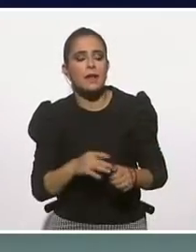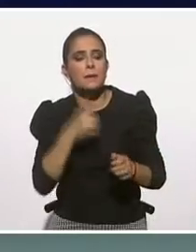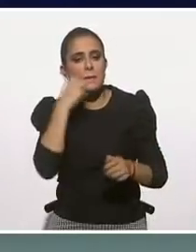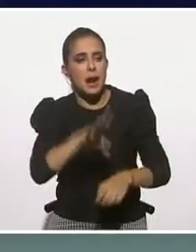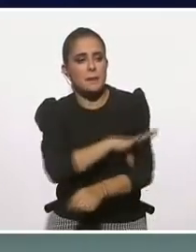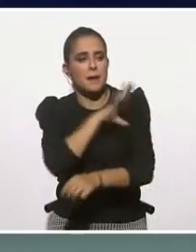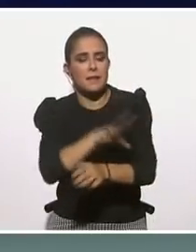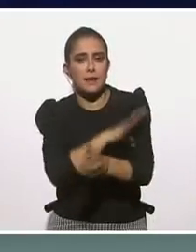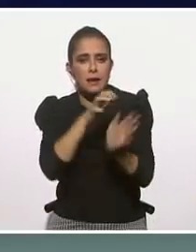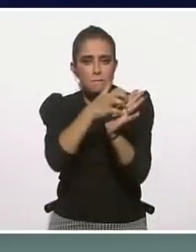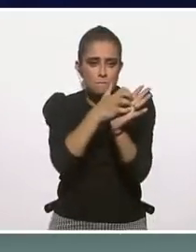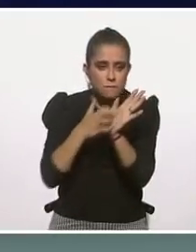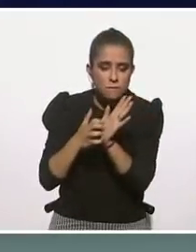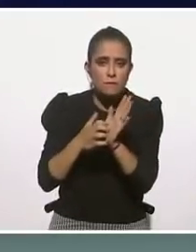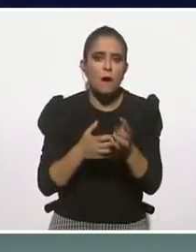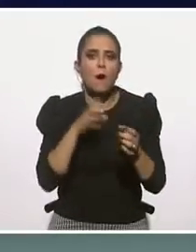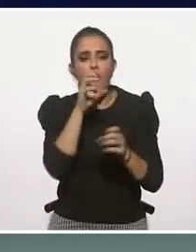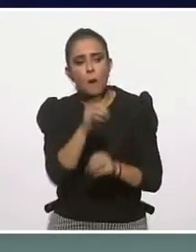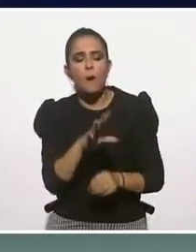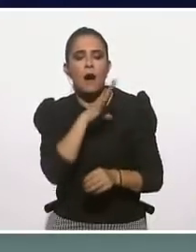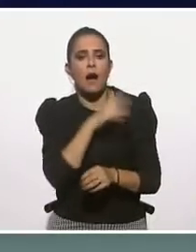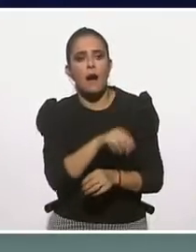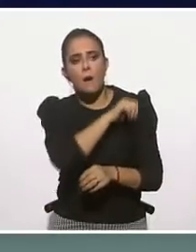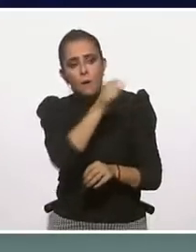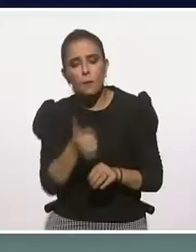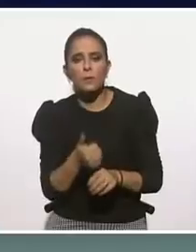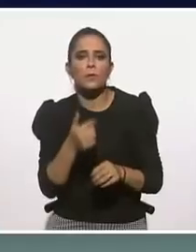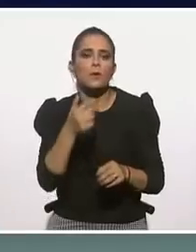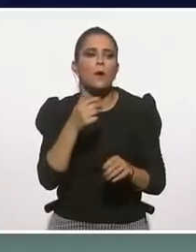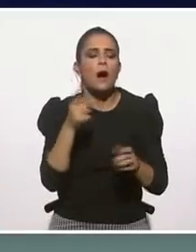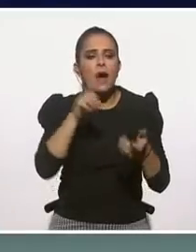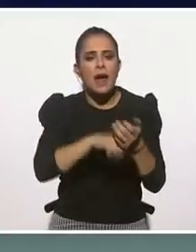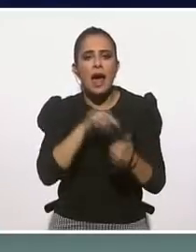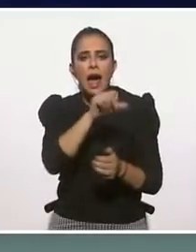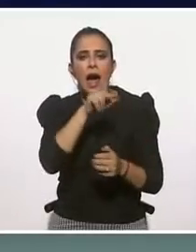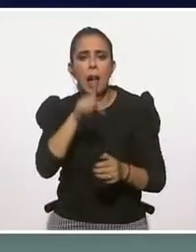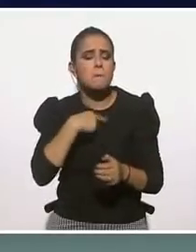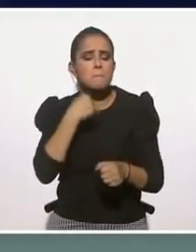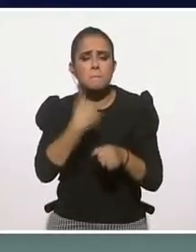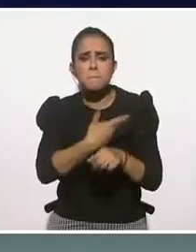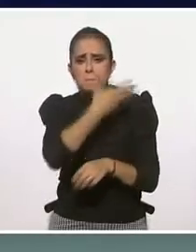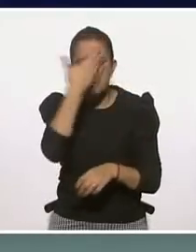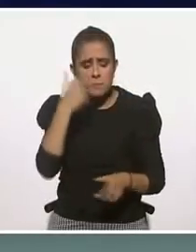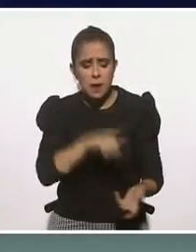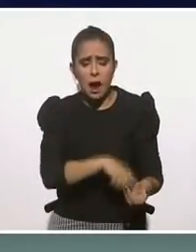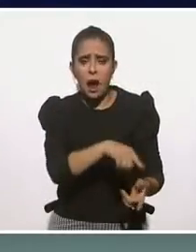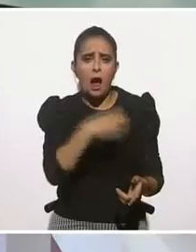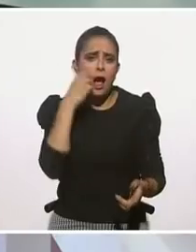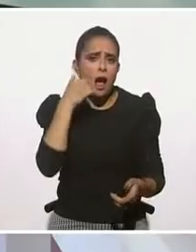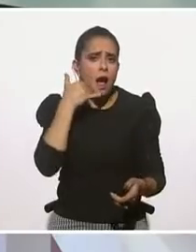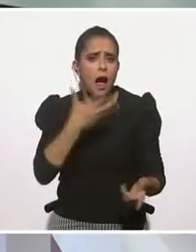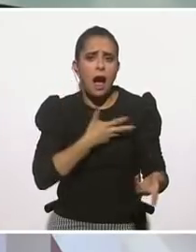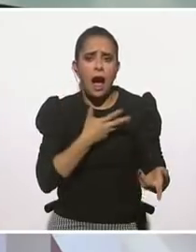optimizarse la aplicación que estás utilizando, te permite que responda. Y generalmente eso pasa cuando tenemos respuestas de estrés, que eso también es un tema muy